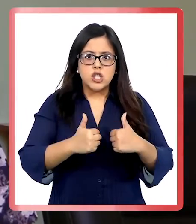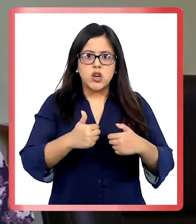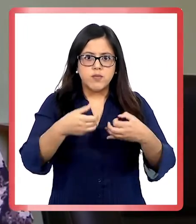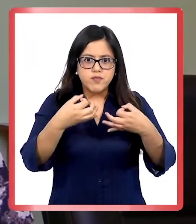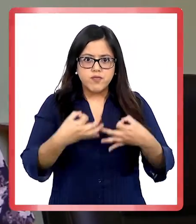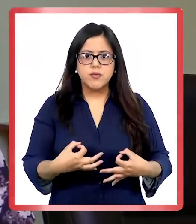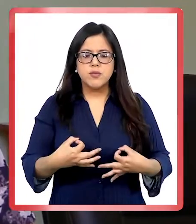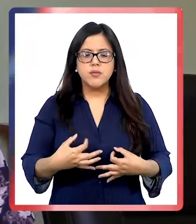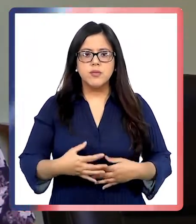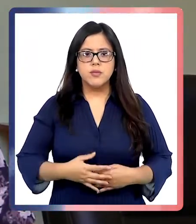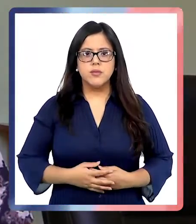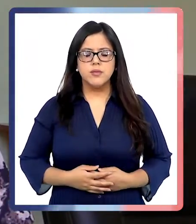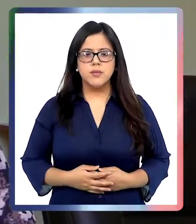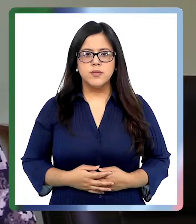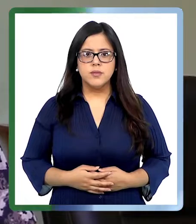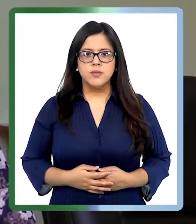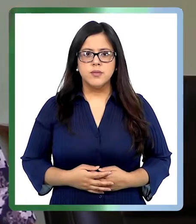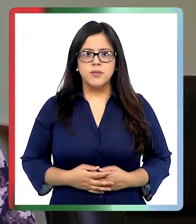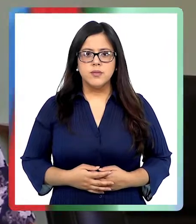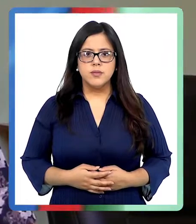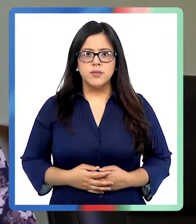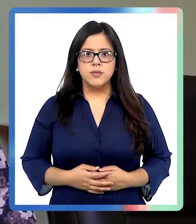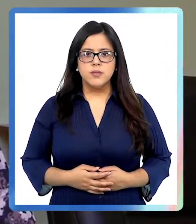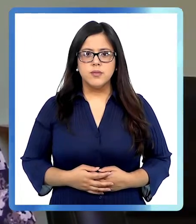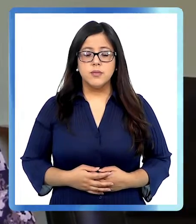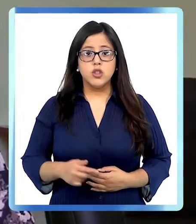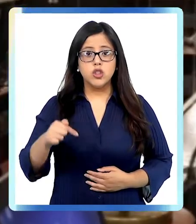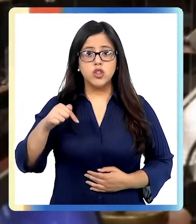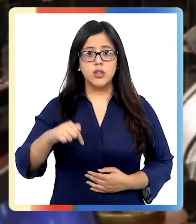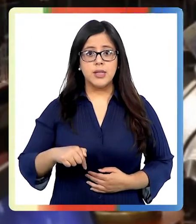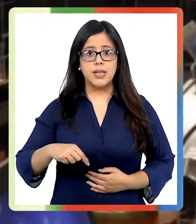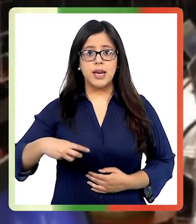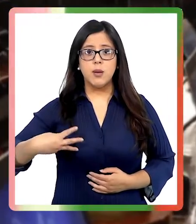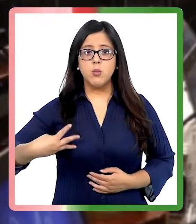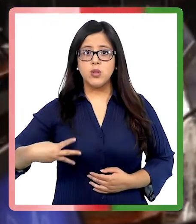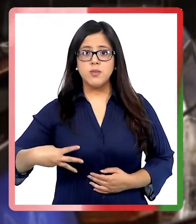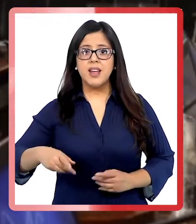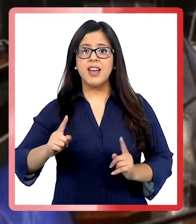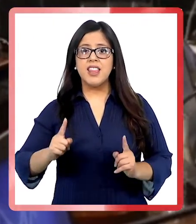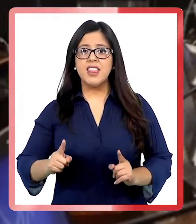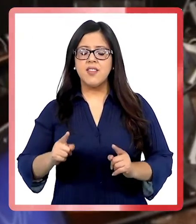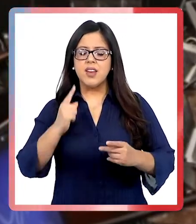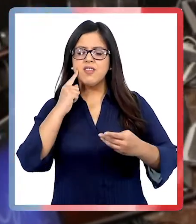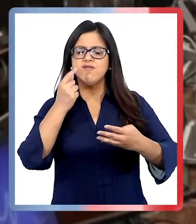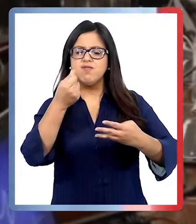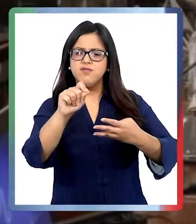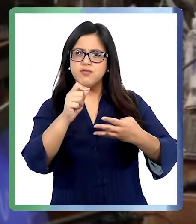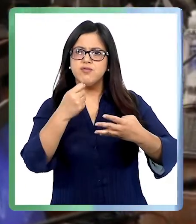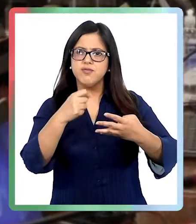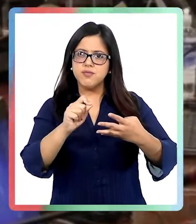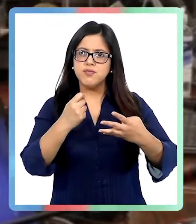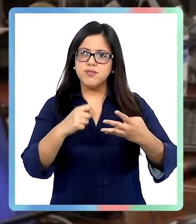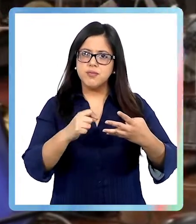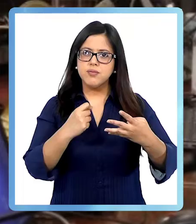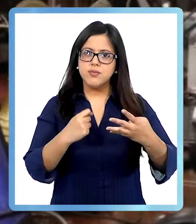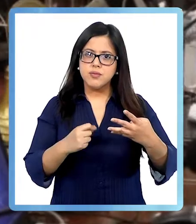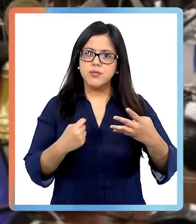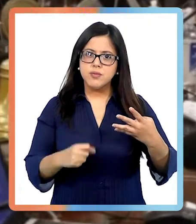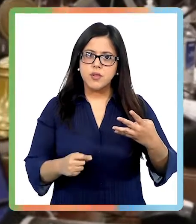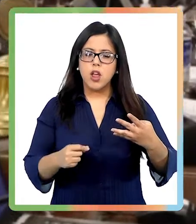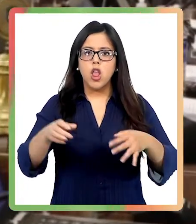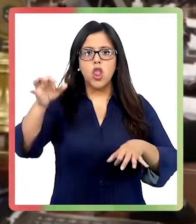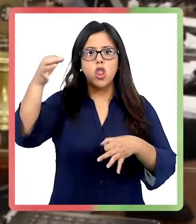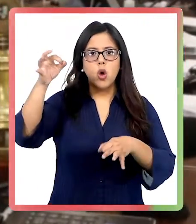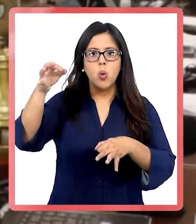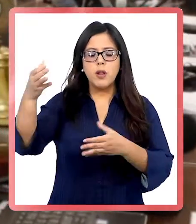el tener a una persona que no contaba con los respaldos de la profesión que ella había aducido. Una de cosas